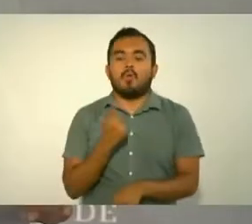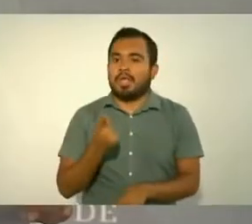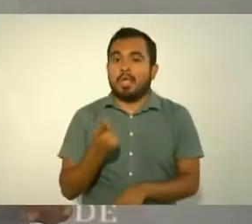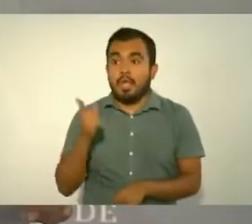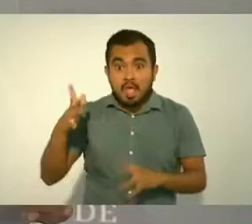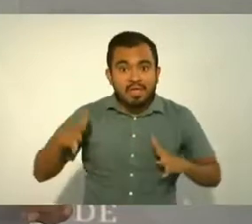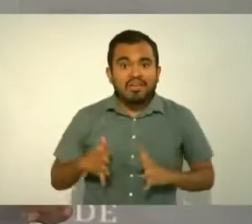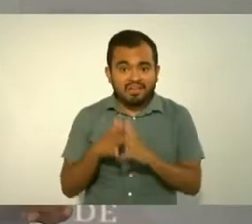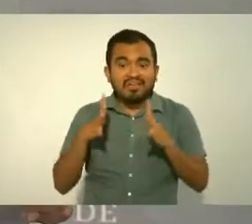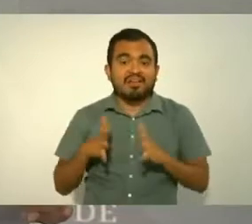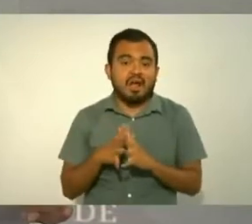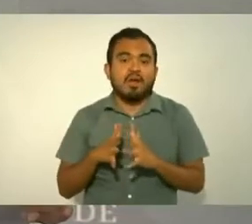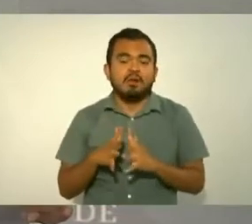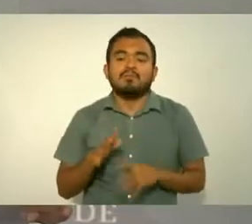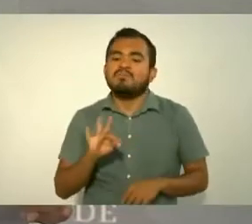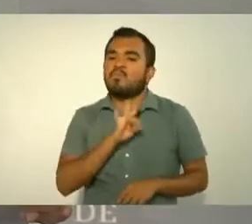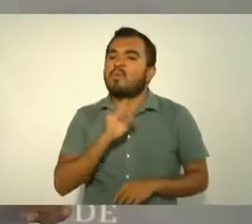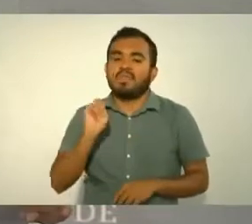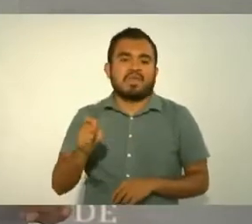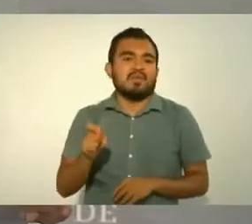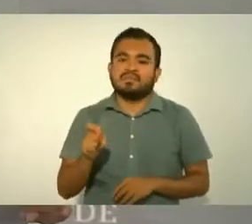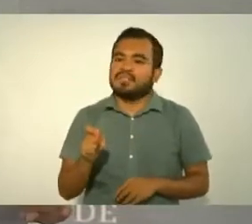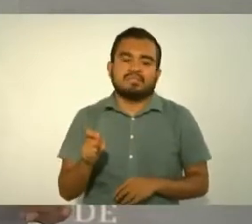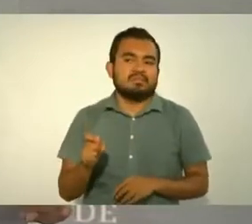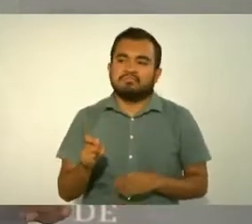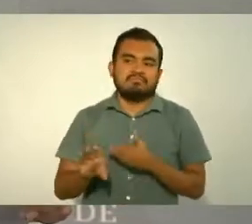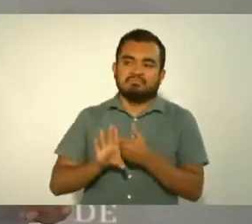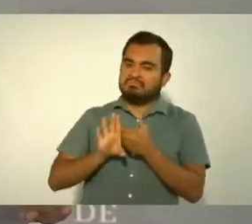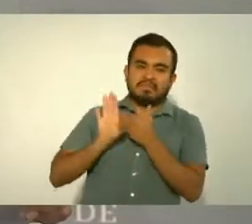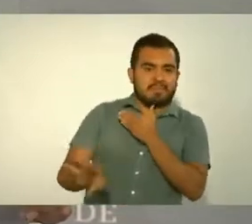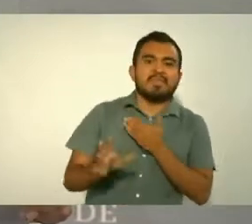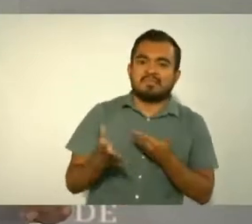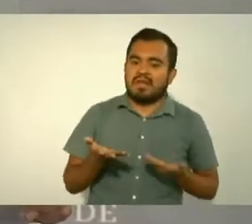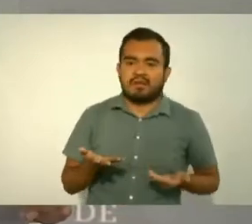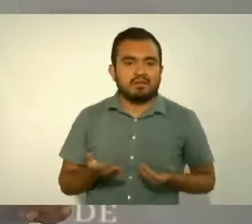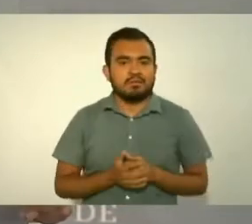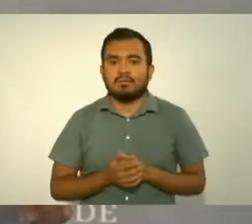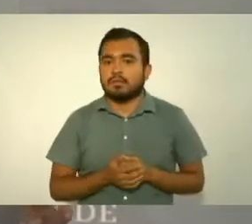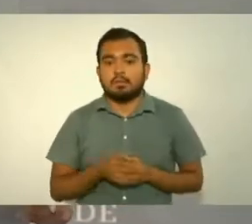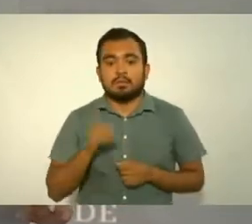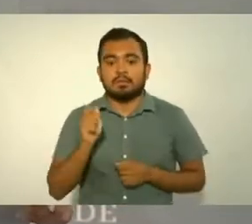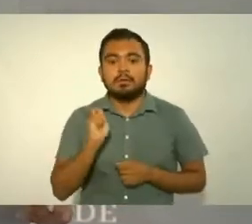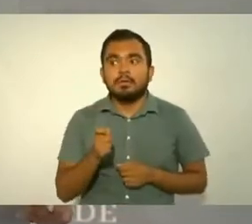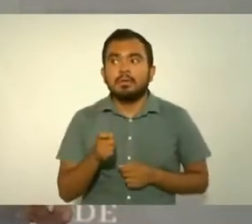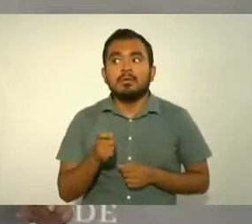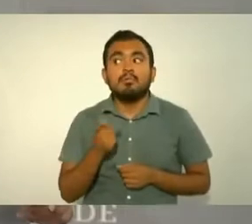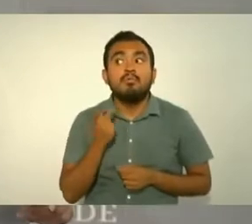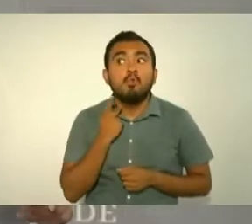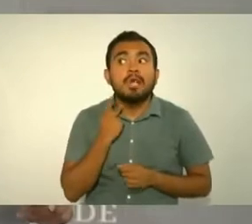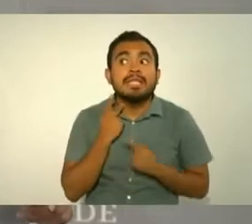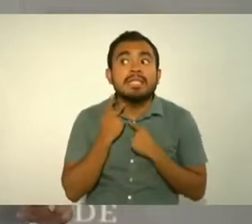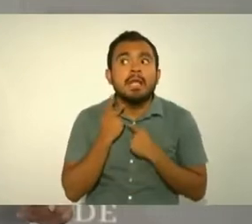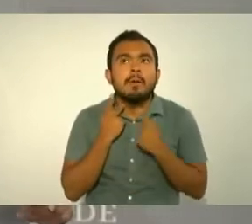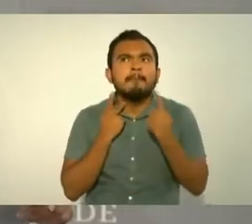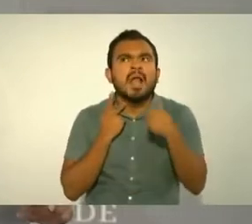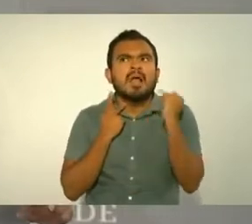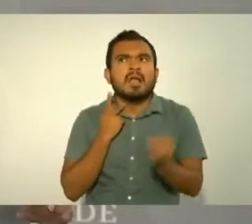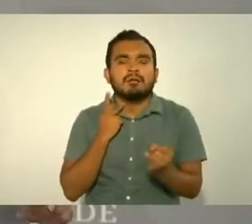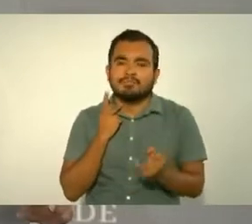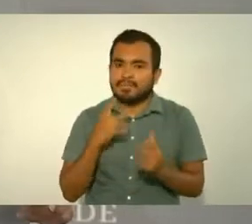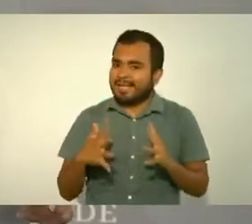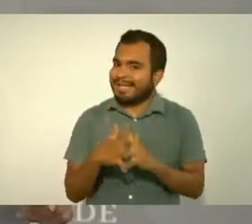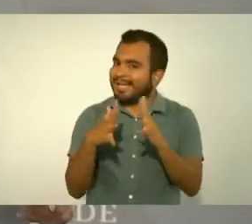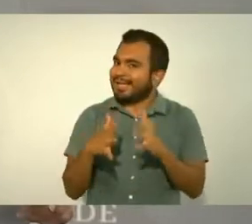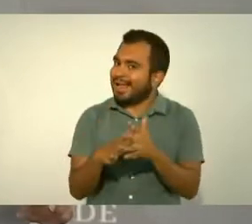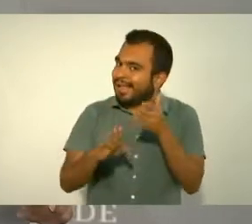la guerra la política se inventó entre otras cosas para evitar la guerra faltó